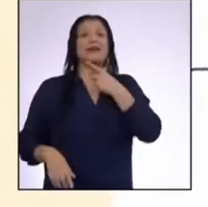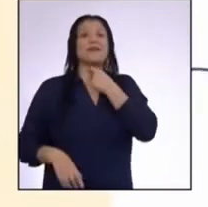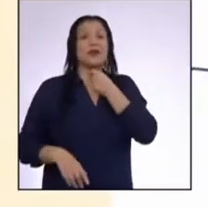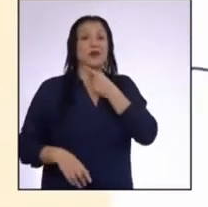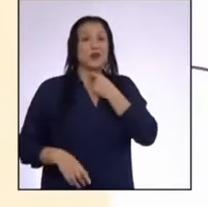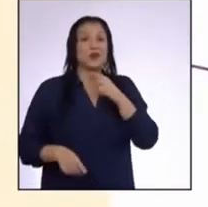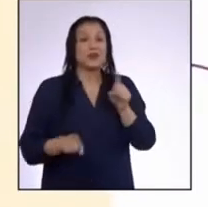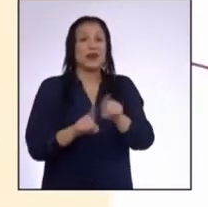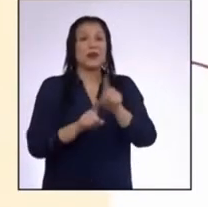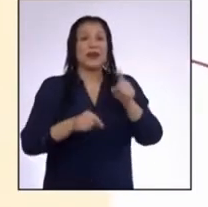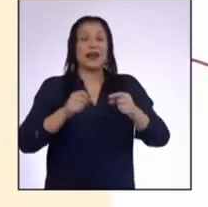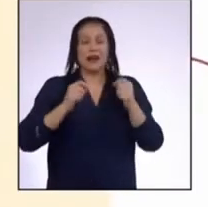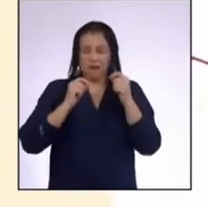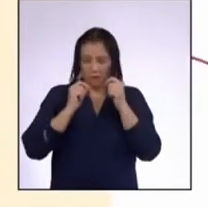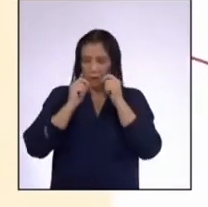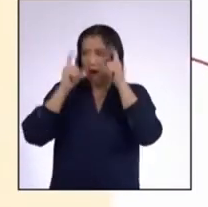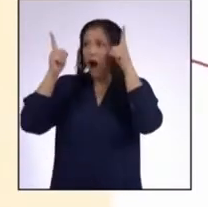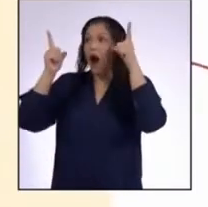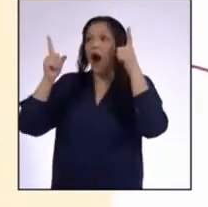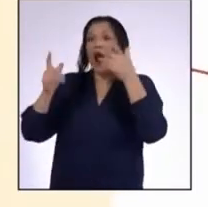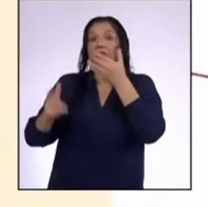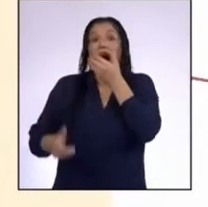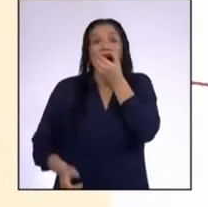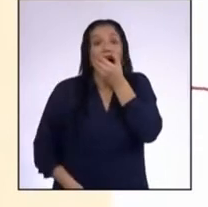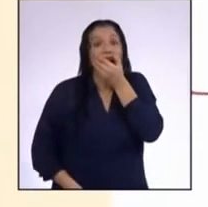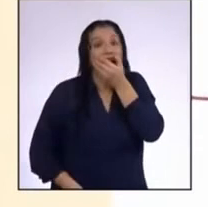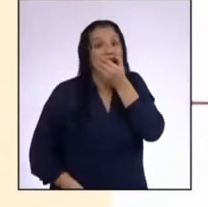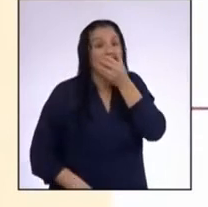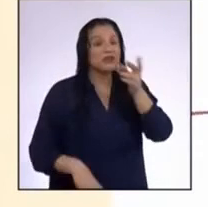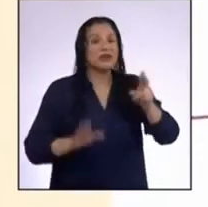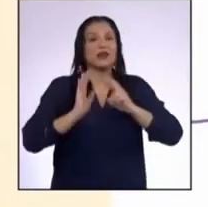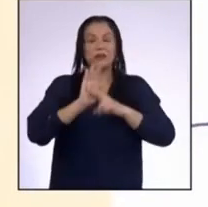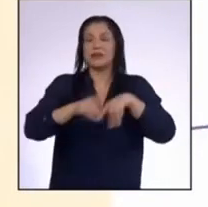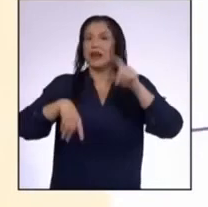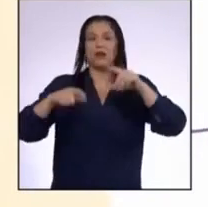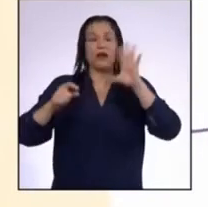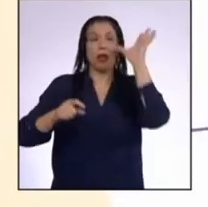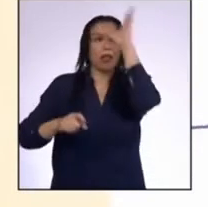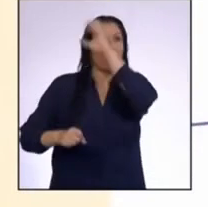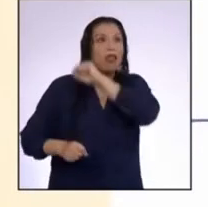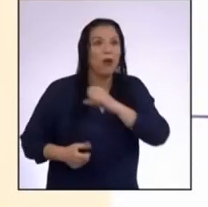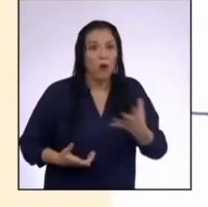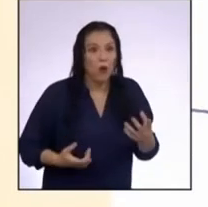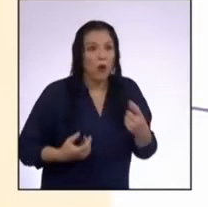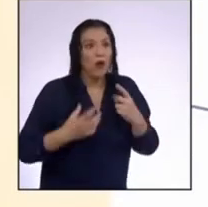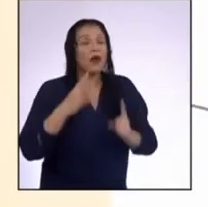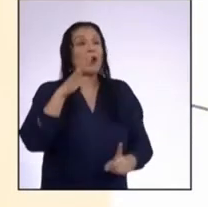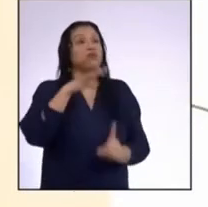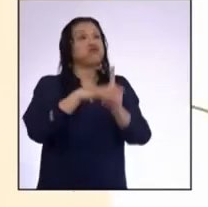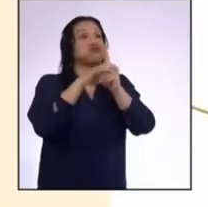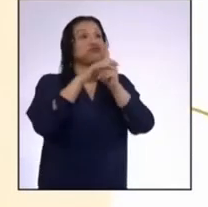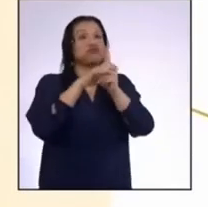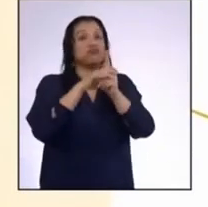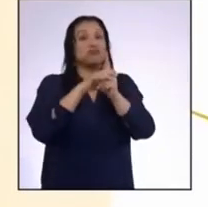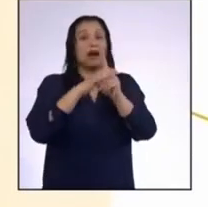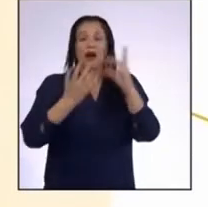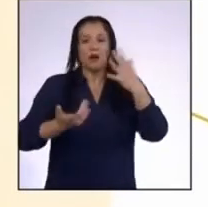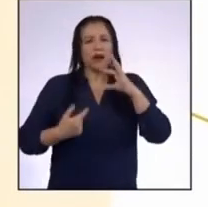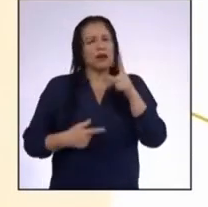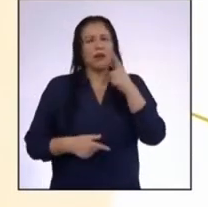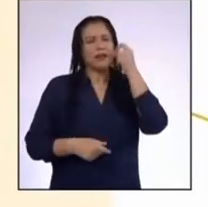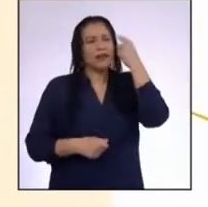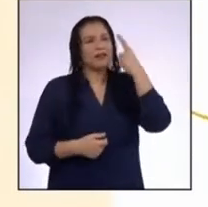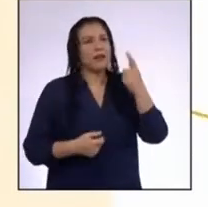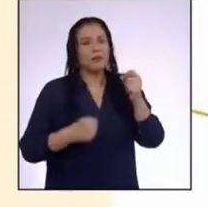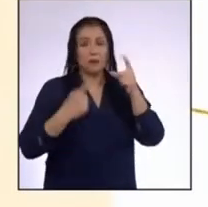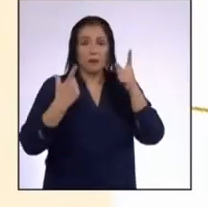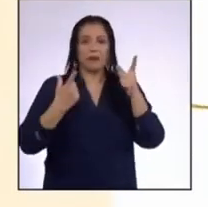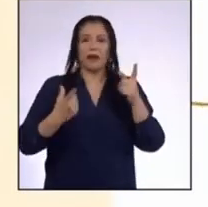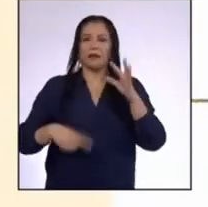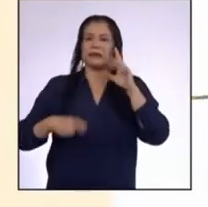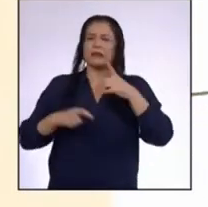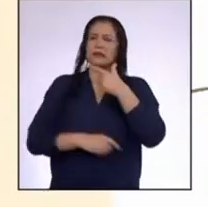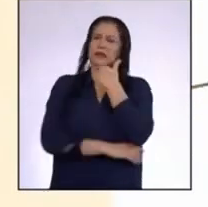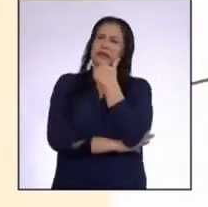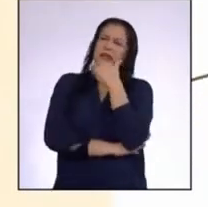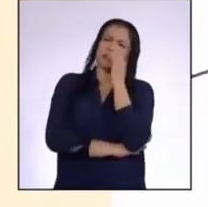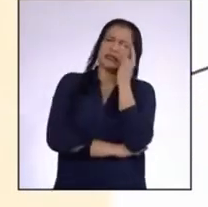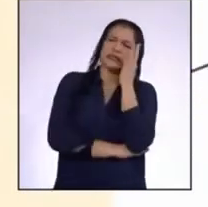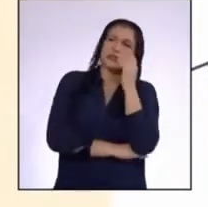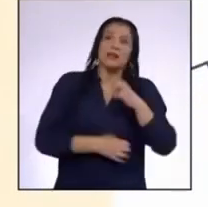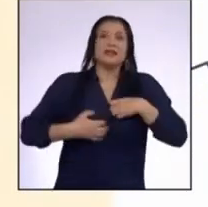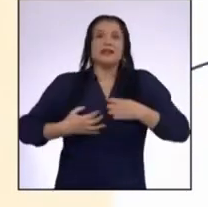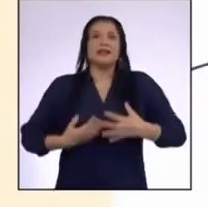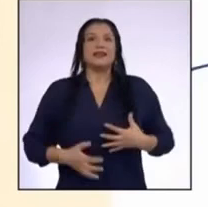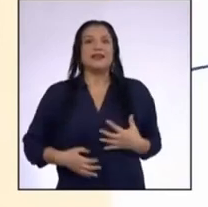gusta tener es la sorpresa Respuesta a algo inesperado, inusual o que no llegamos a comprender Genera desconcierto y